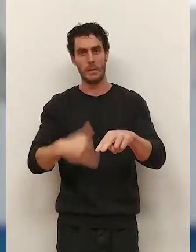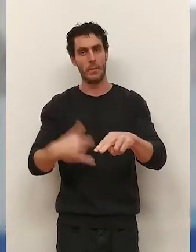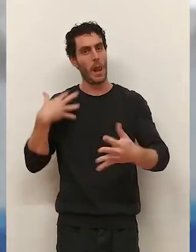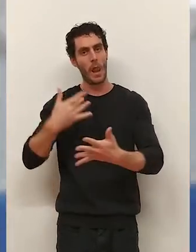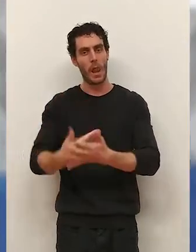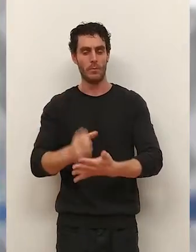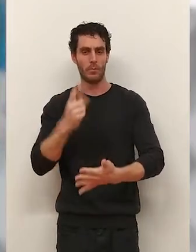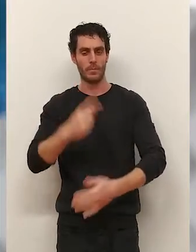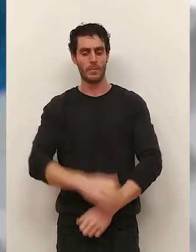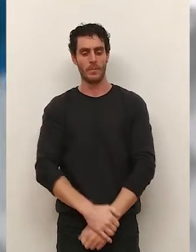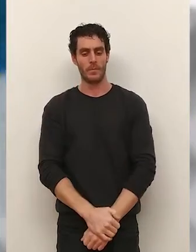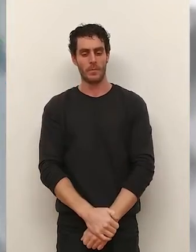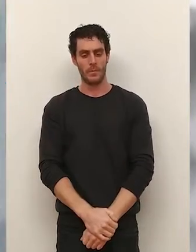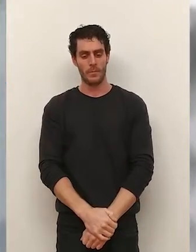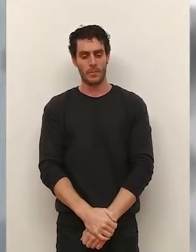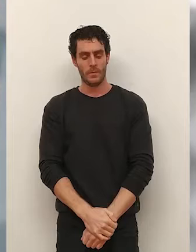que flaquean.